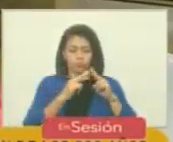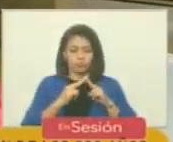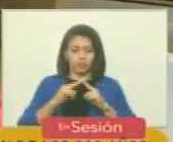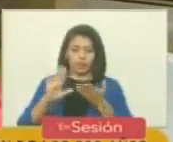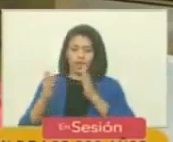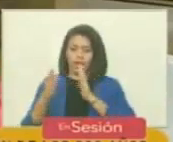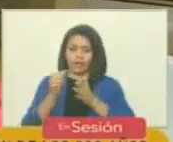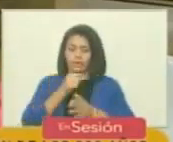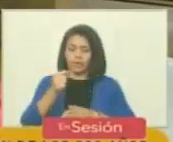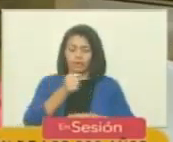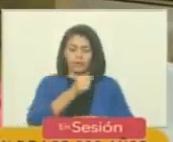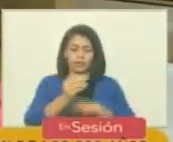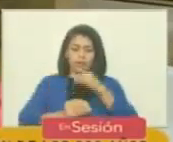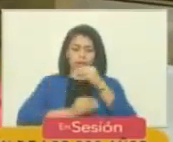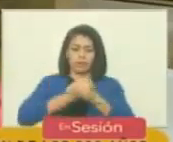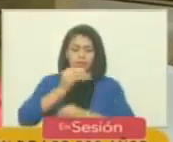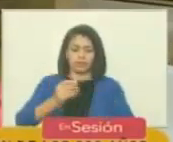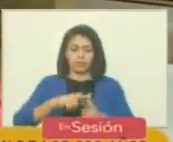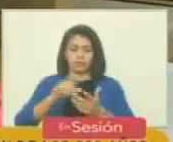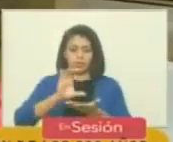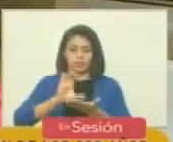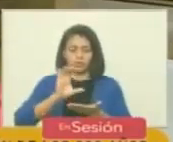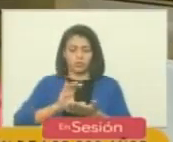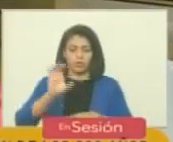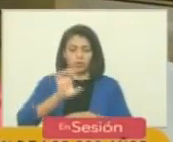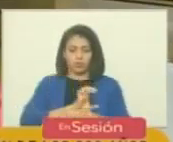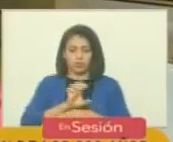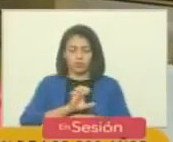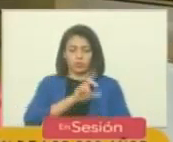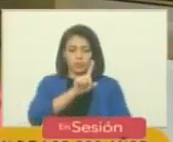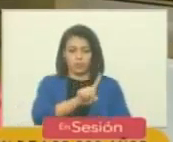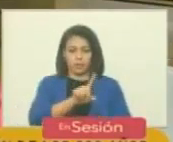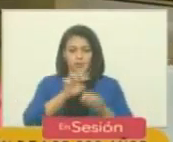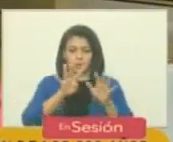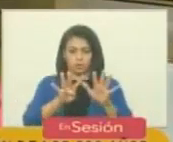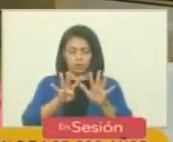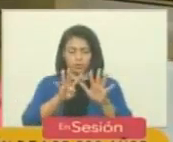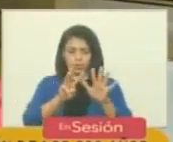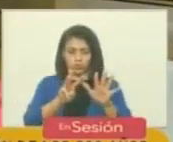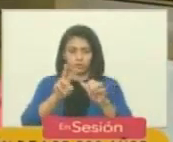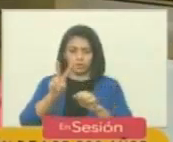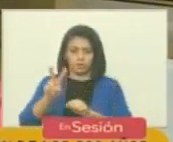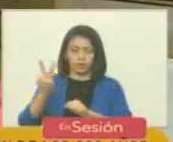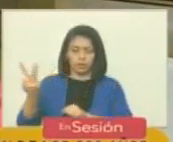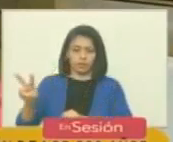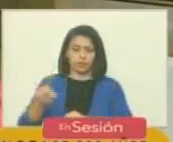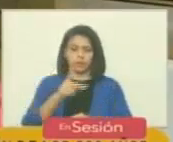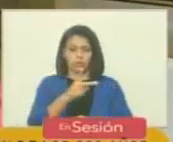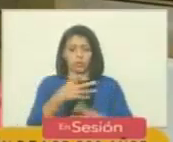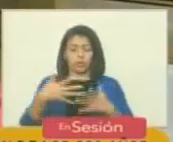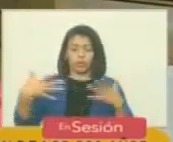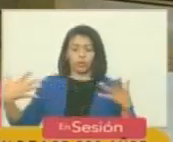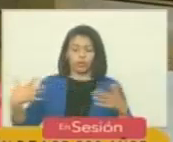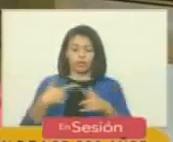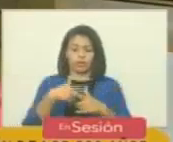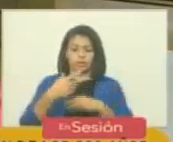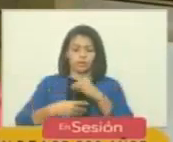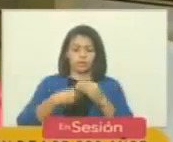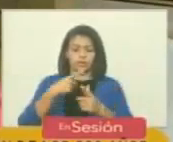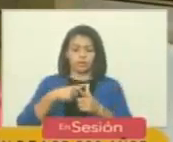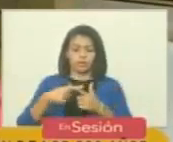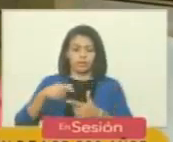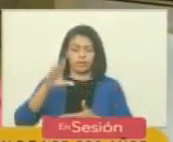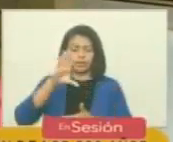entrevista llevado a cabo en la ciudad de Guayaquil en 1822 entre dos grandes hombres hijos de